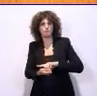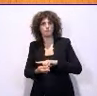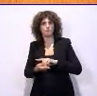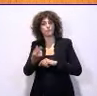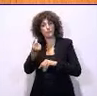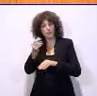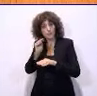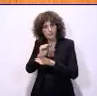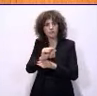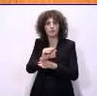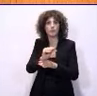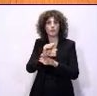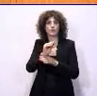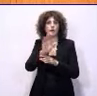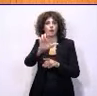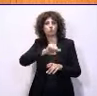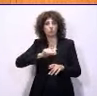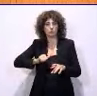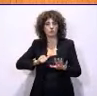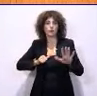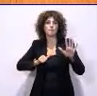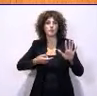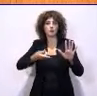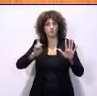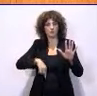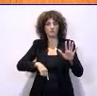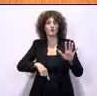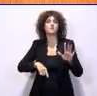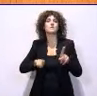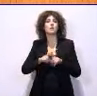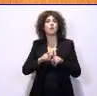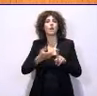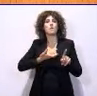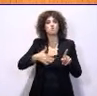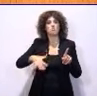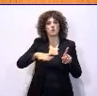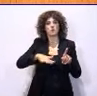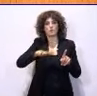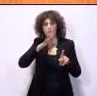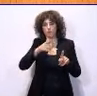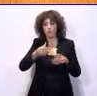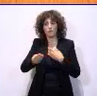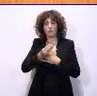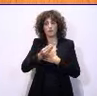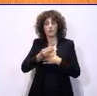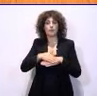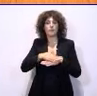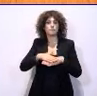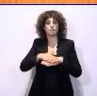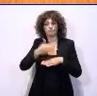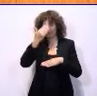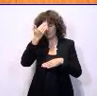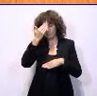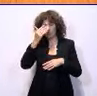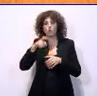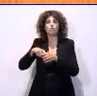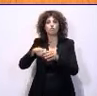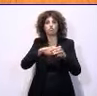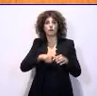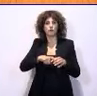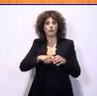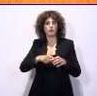decía, autonómica, pero sobre todo también municipal que garantice esos principios de solidaridad y que nos